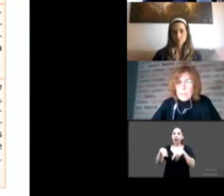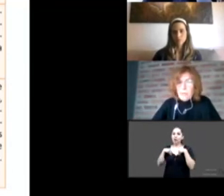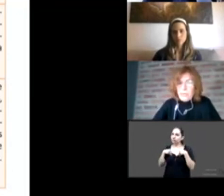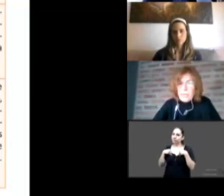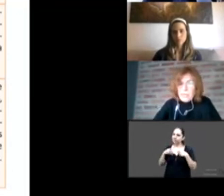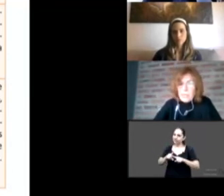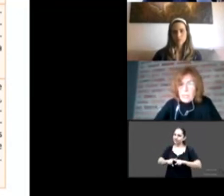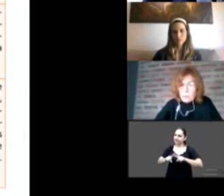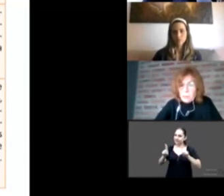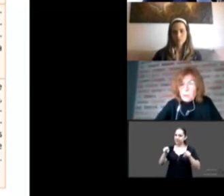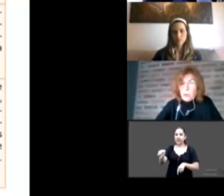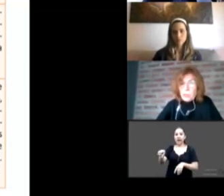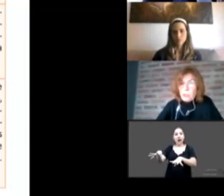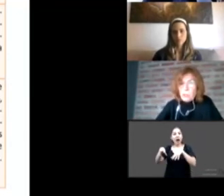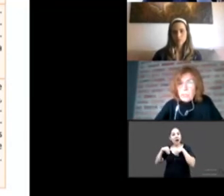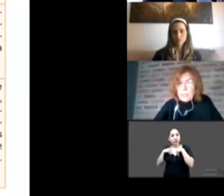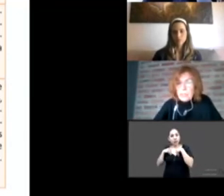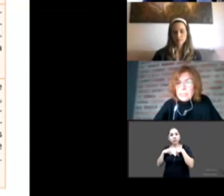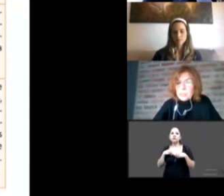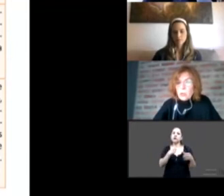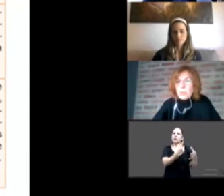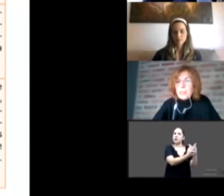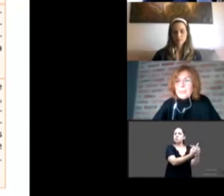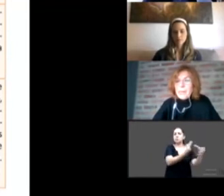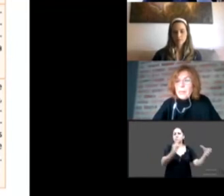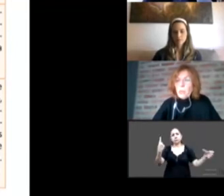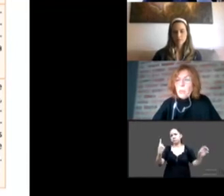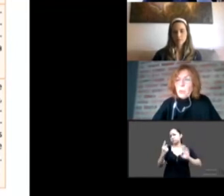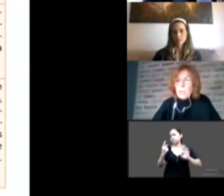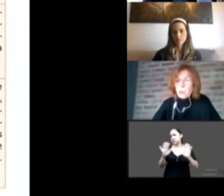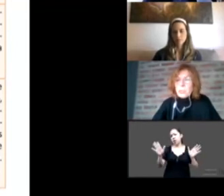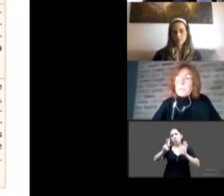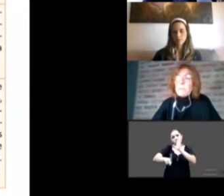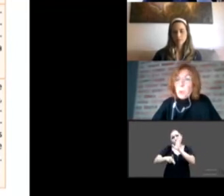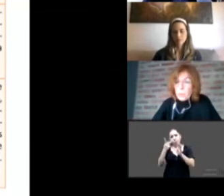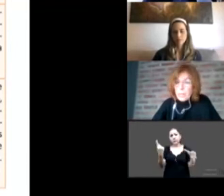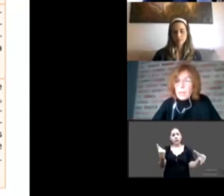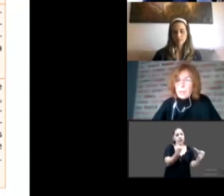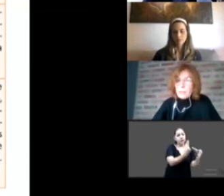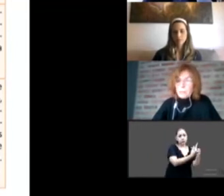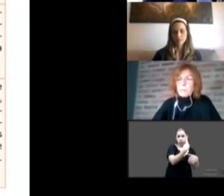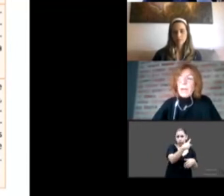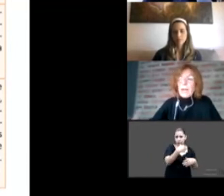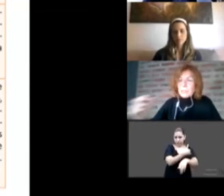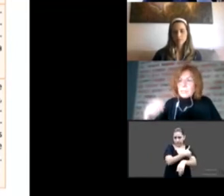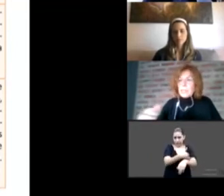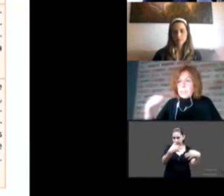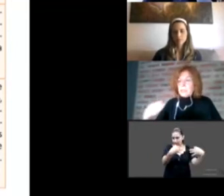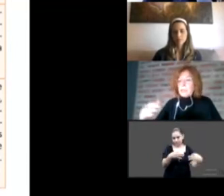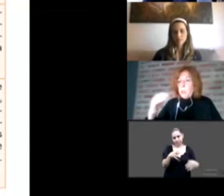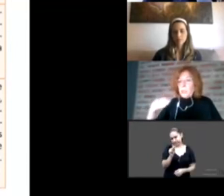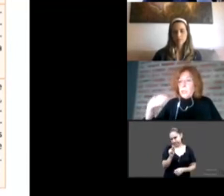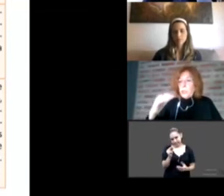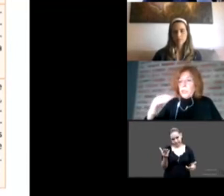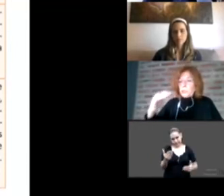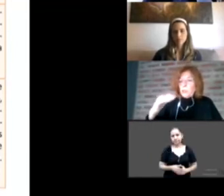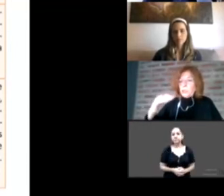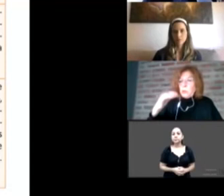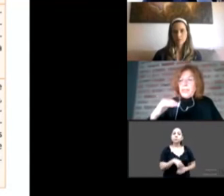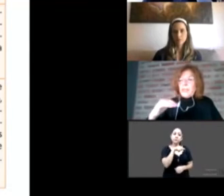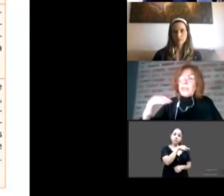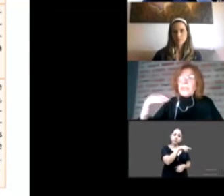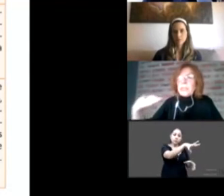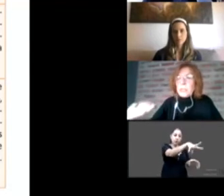La finalidad del acogimiento es, como dije al inicio, brindar un cuidado temporal hasta que se busque una